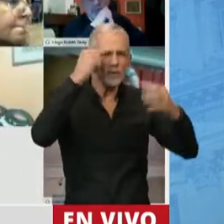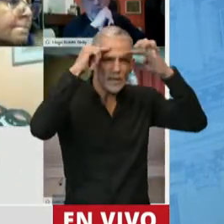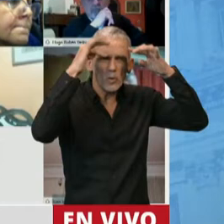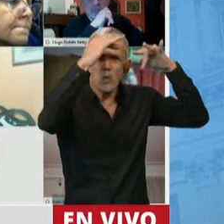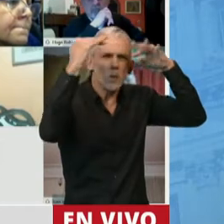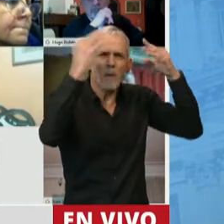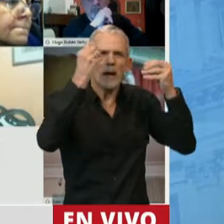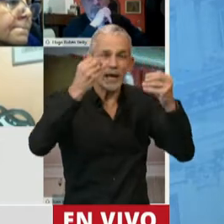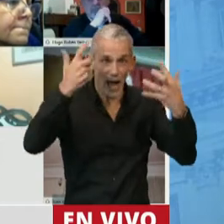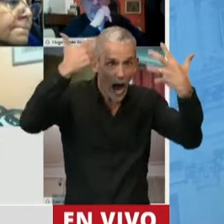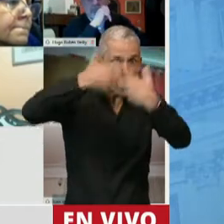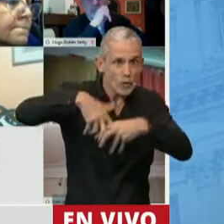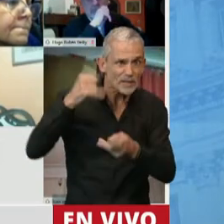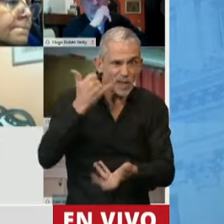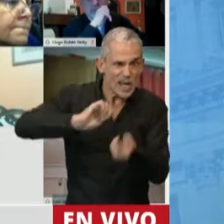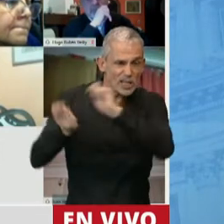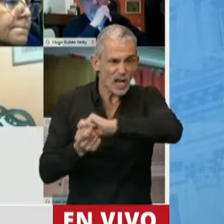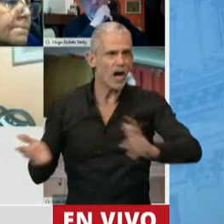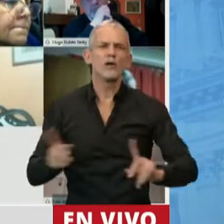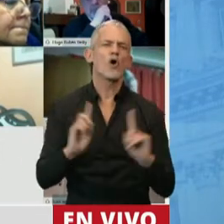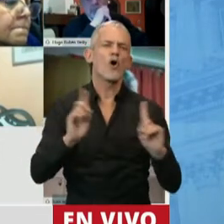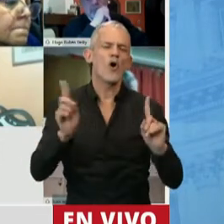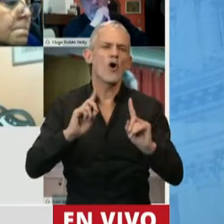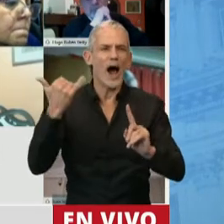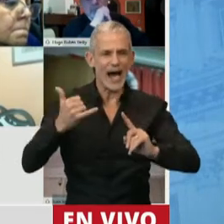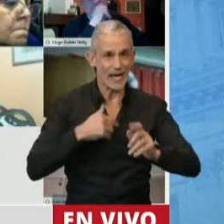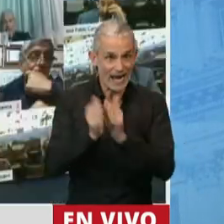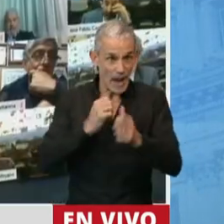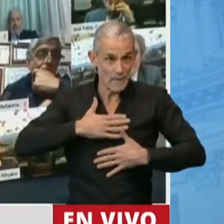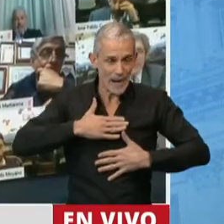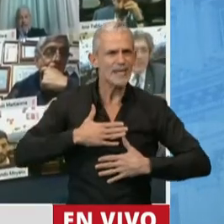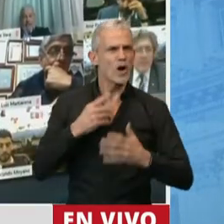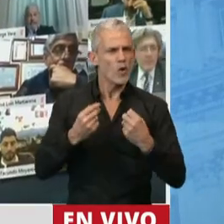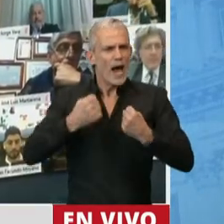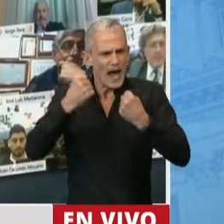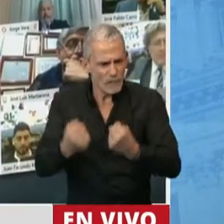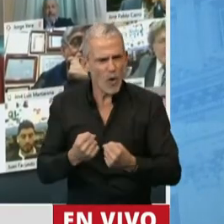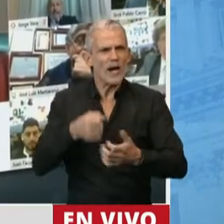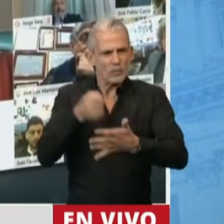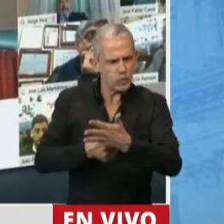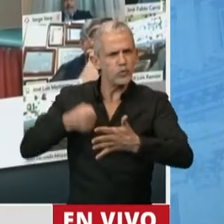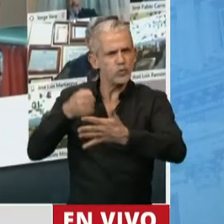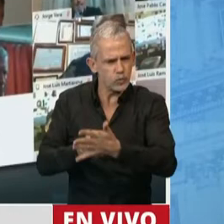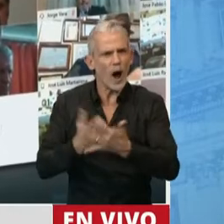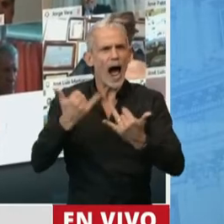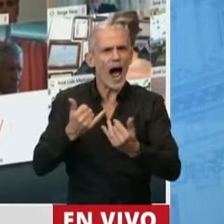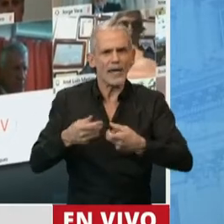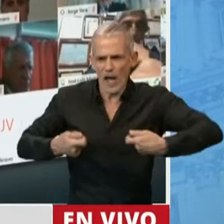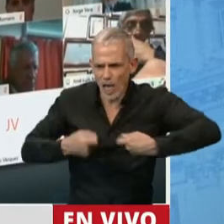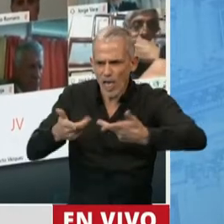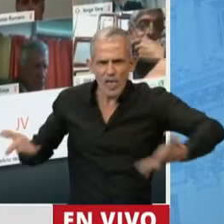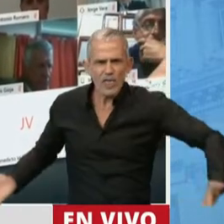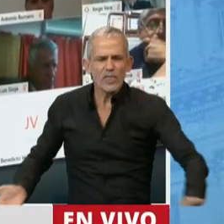útiles automáticamente. La empresa con su visión, con su talento, con su esfuerzo ordenatriz, es lo que permite poner en el mercado